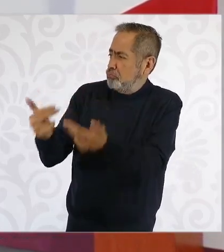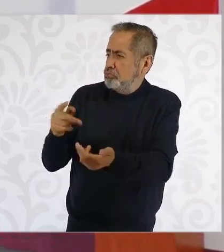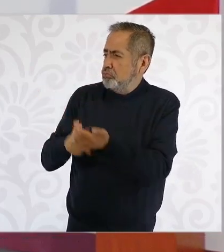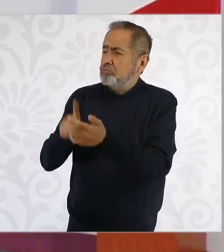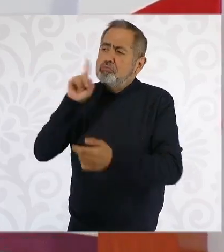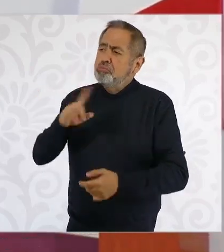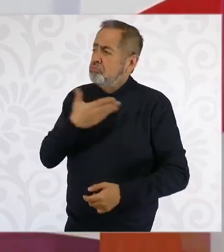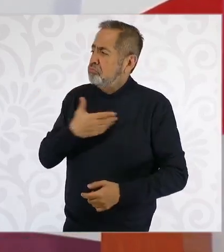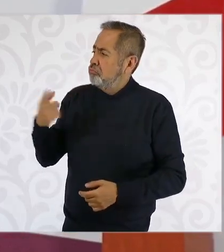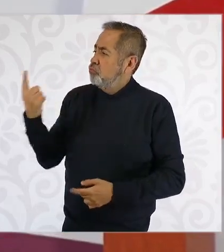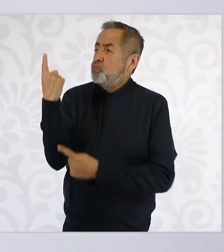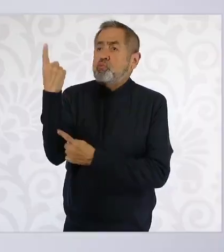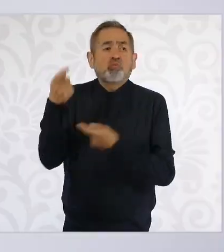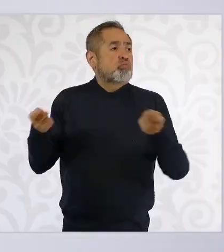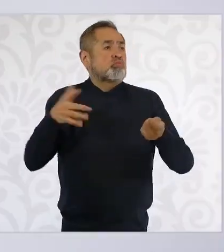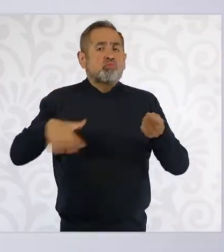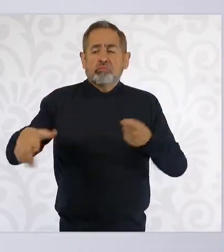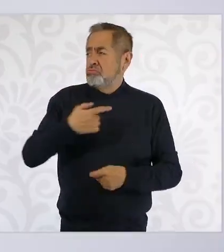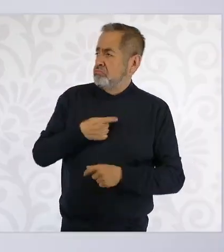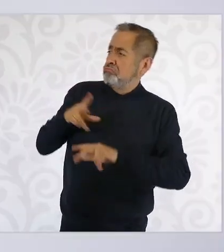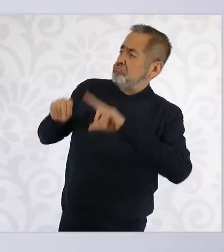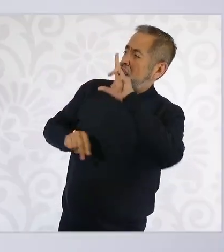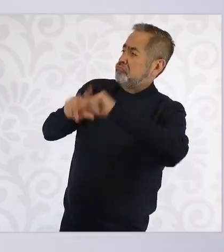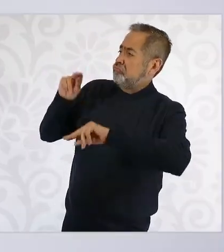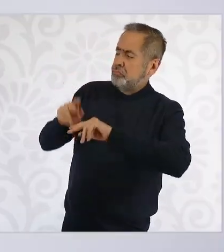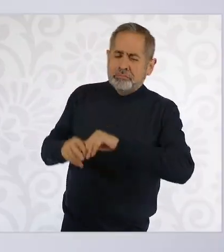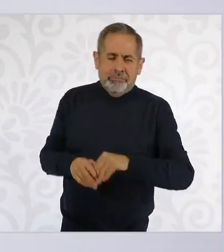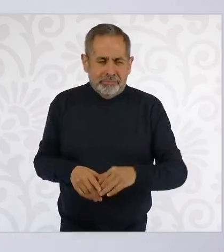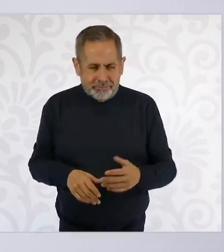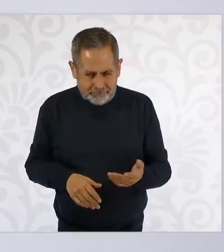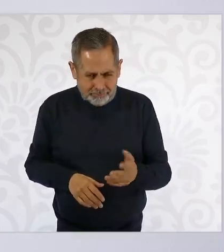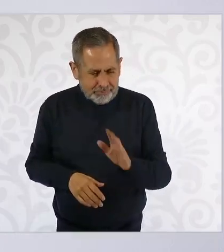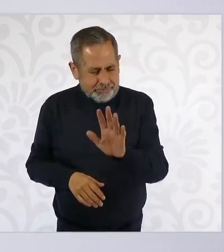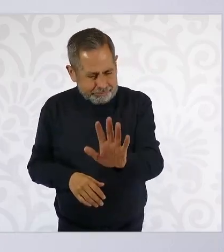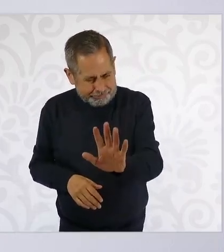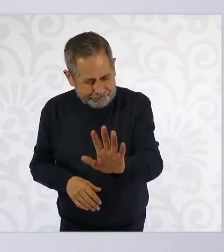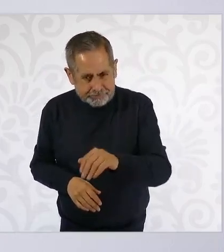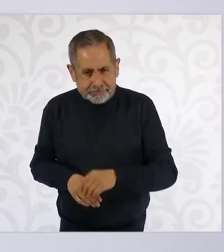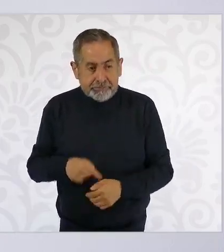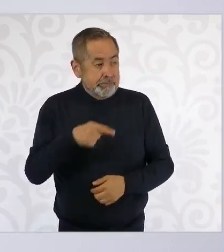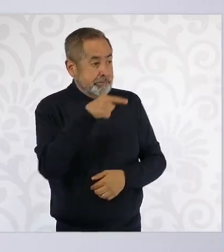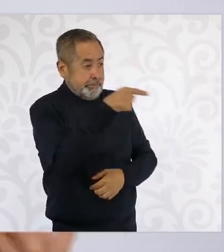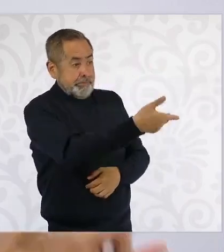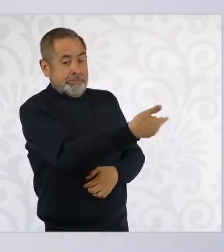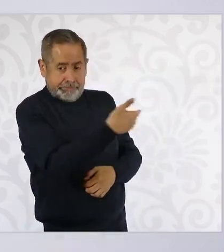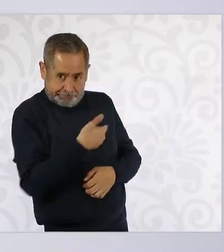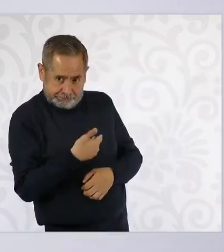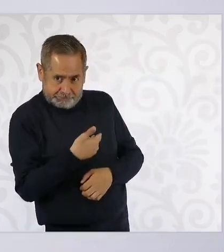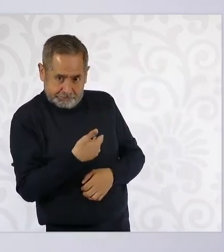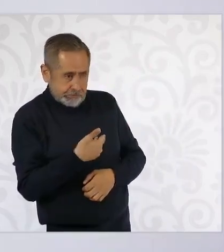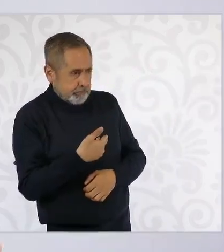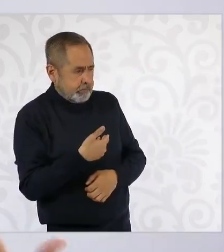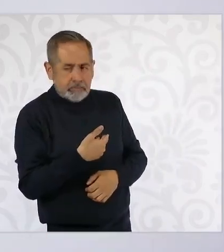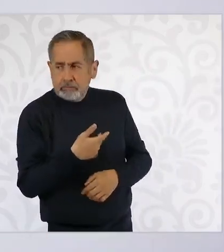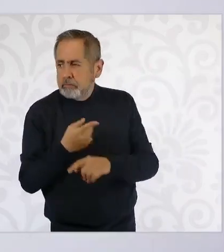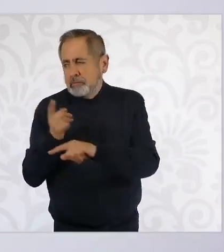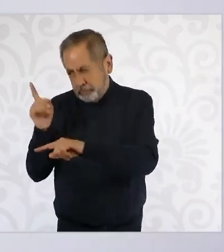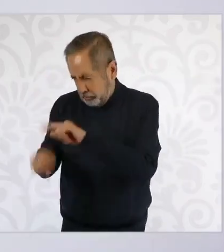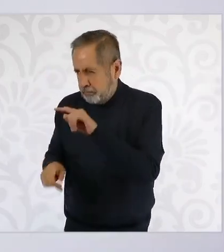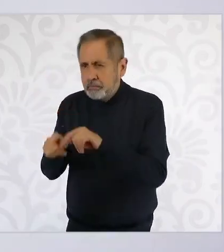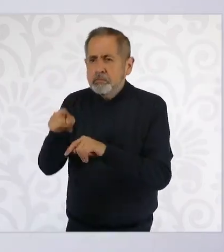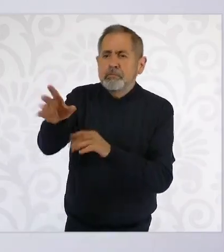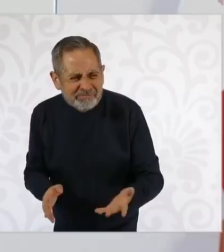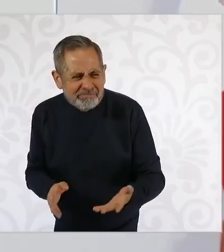Pero piden que la presidenta negocie algo que ya decidió el Constituyente. Entonces, ¿cómo?